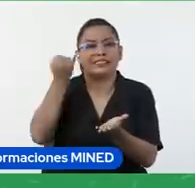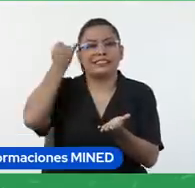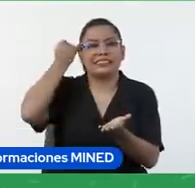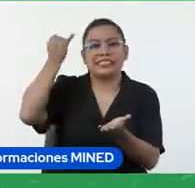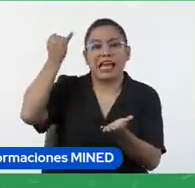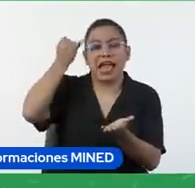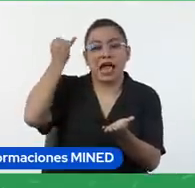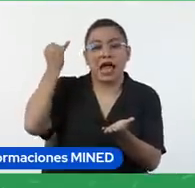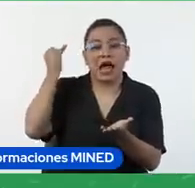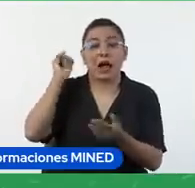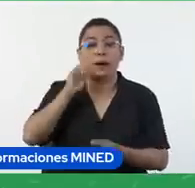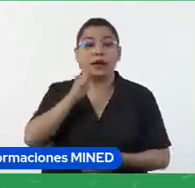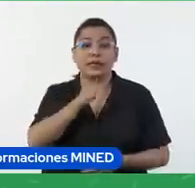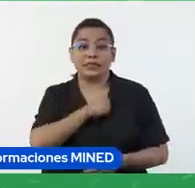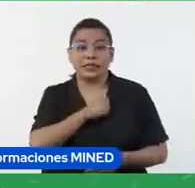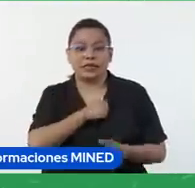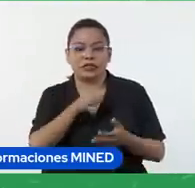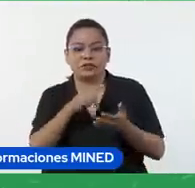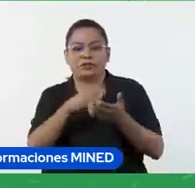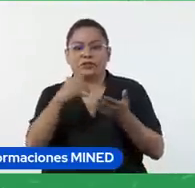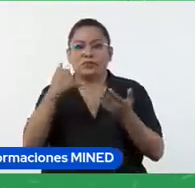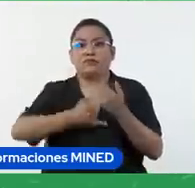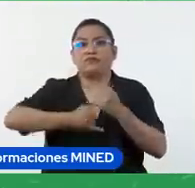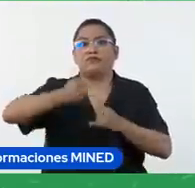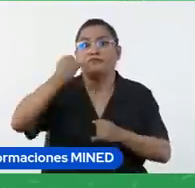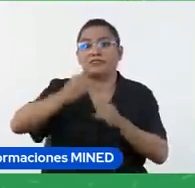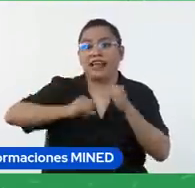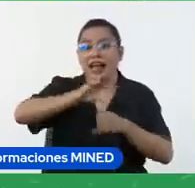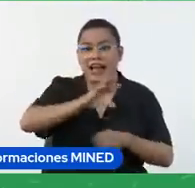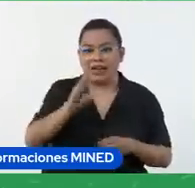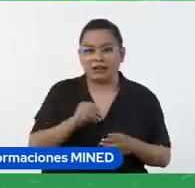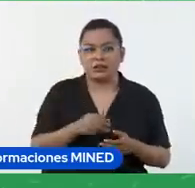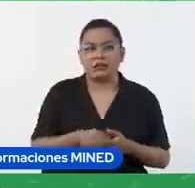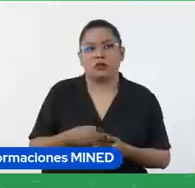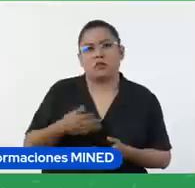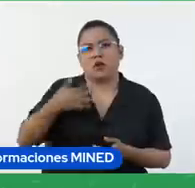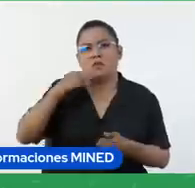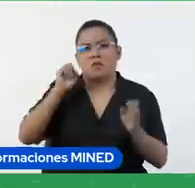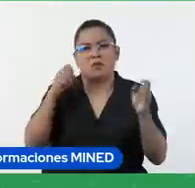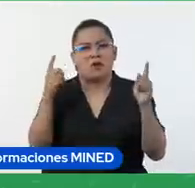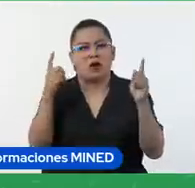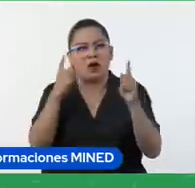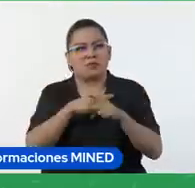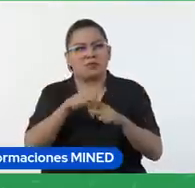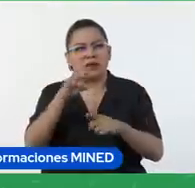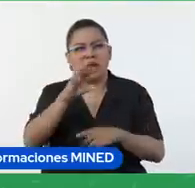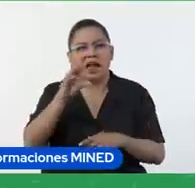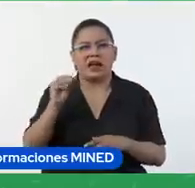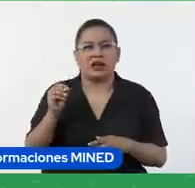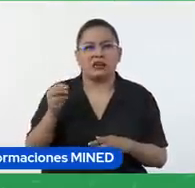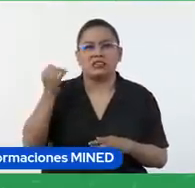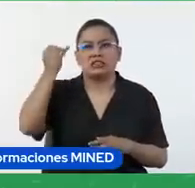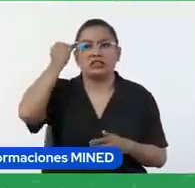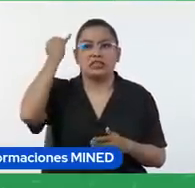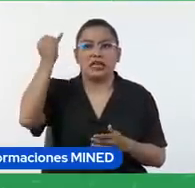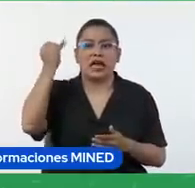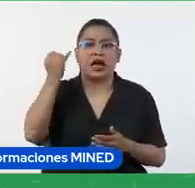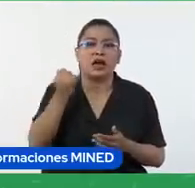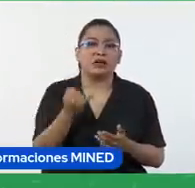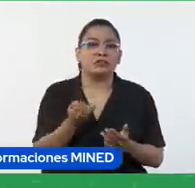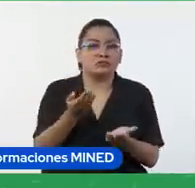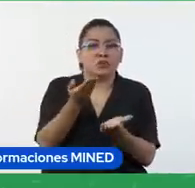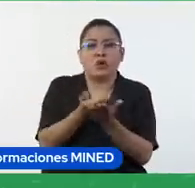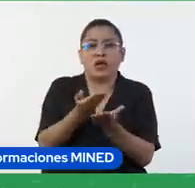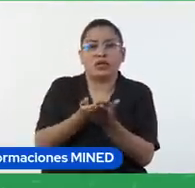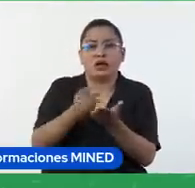proyecto final de artes ya aquí no sé cambiemos el enunciado cambiemos artes ideas para el proyecto final de ciencias de